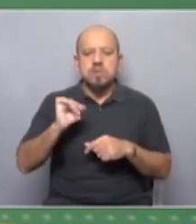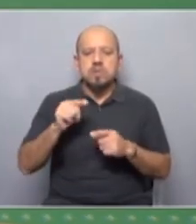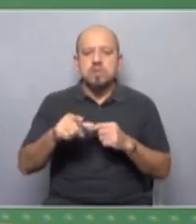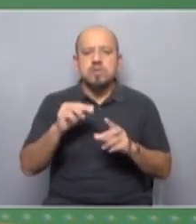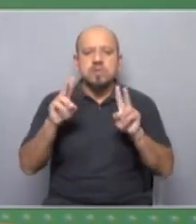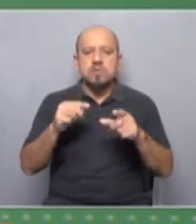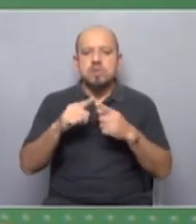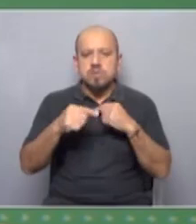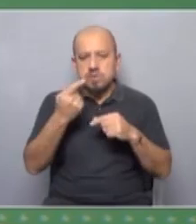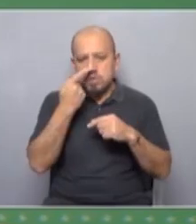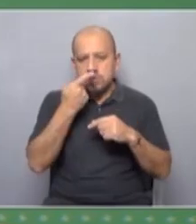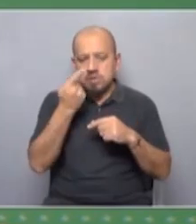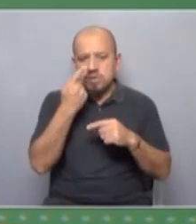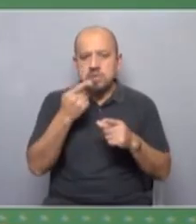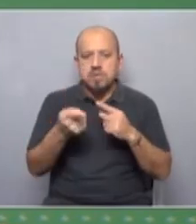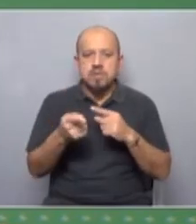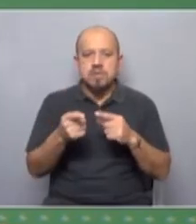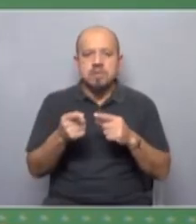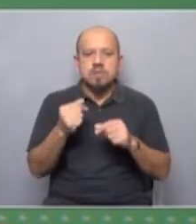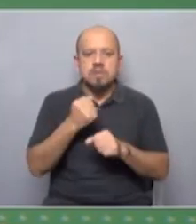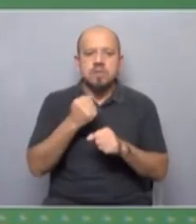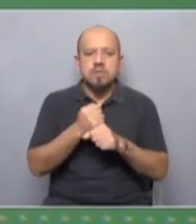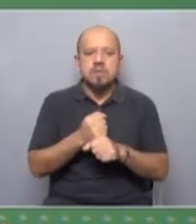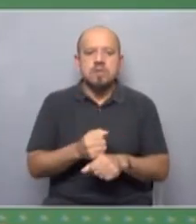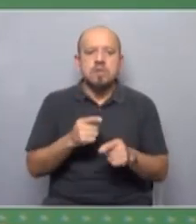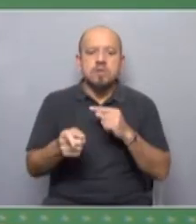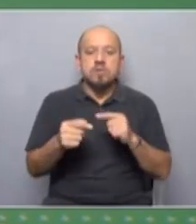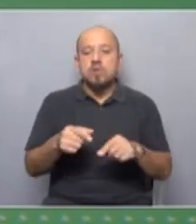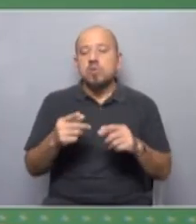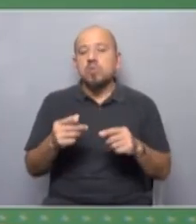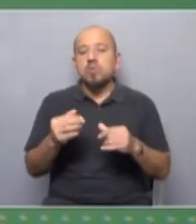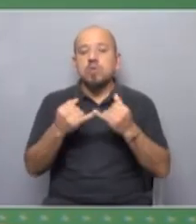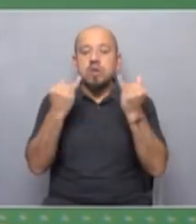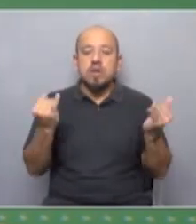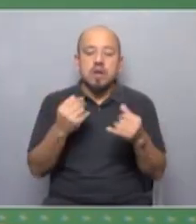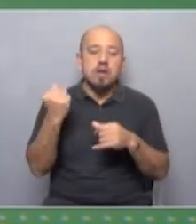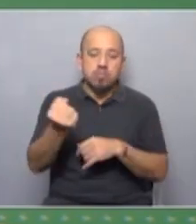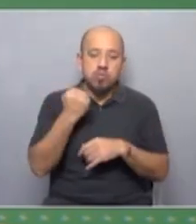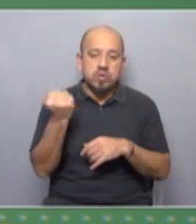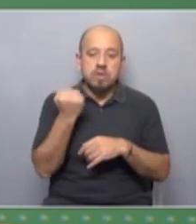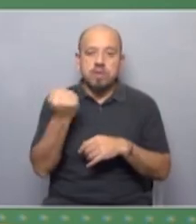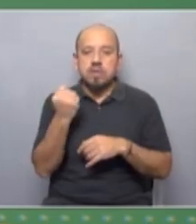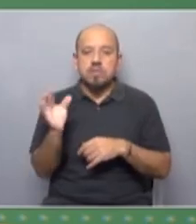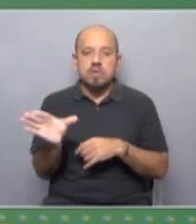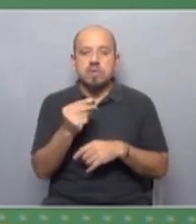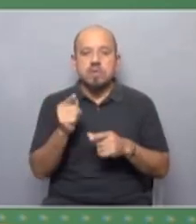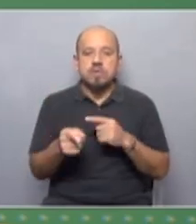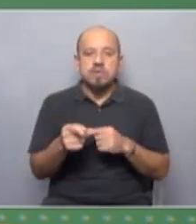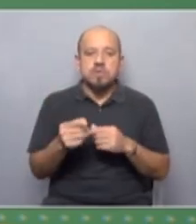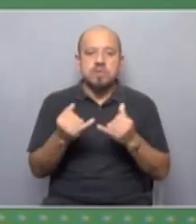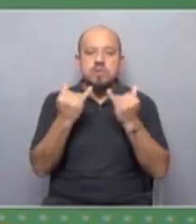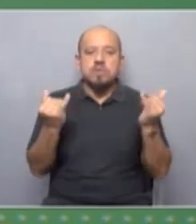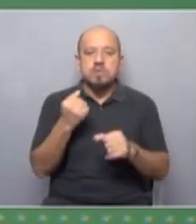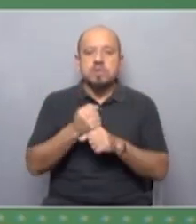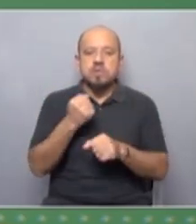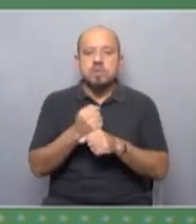son temas interesantísimos para la clase trabajadora y mucho más en un día tan simbólico para todos y todas como es el día de los